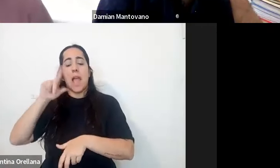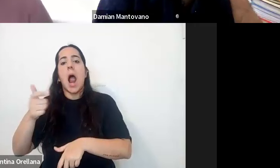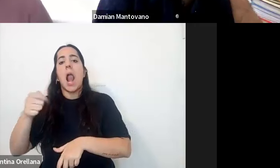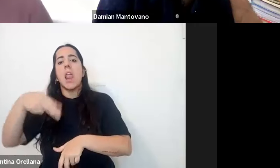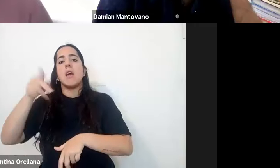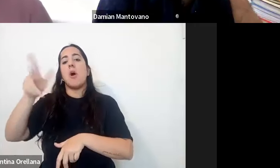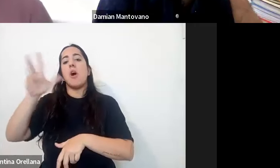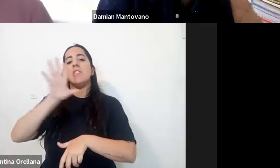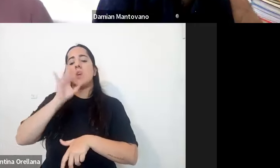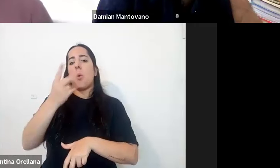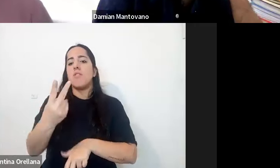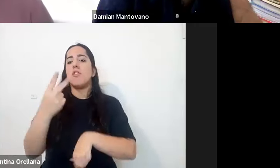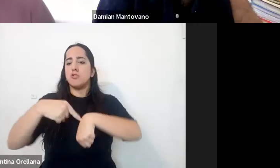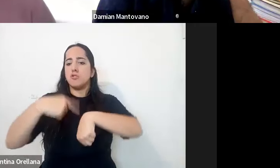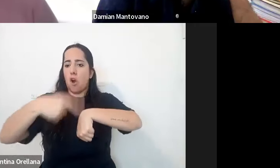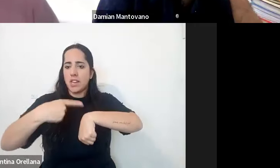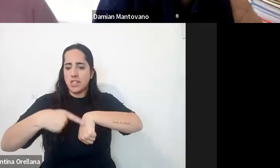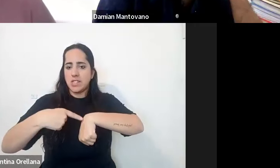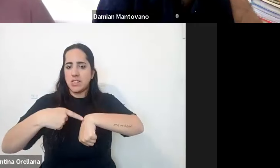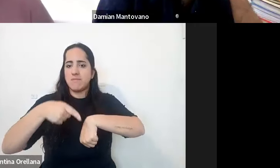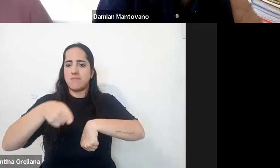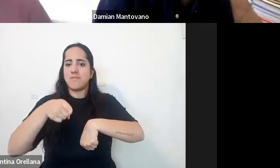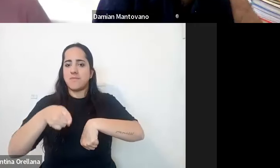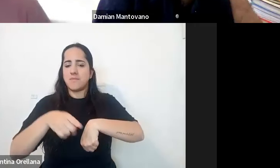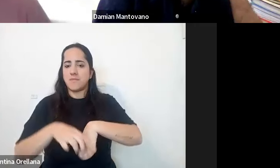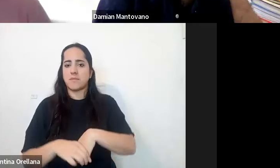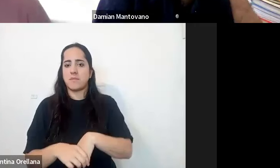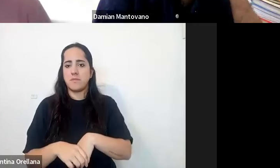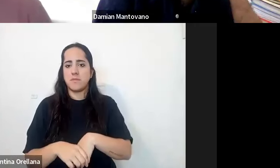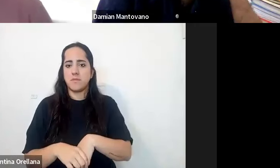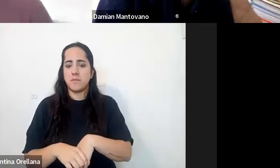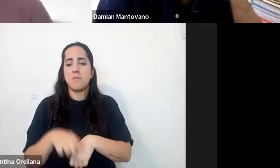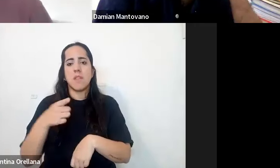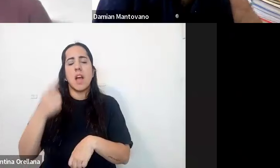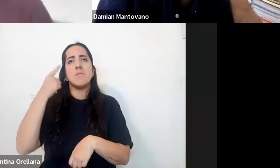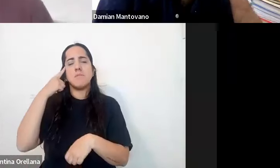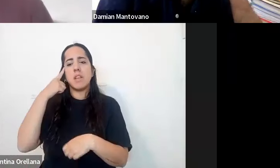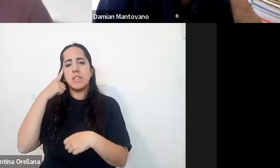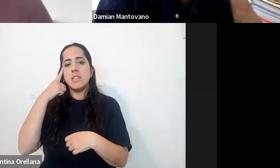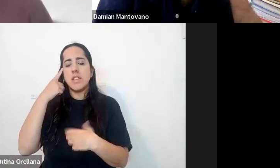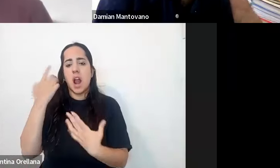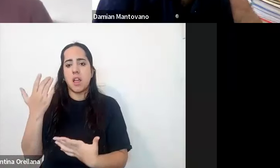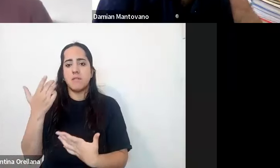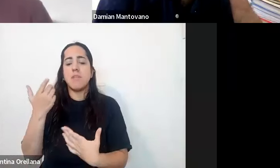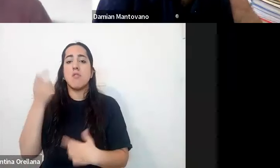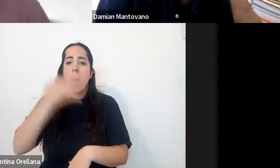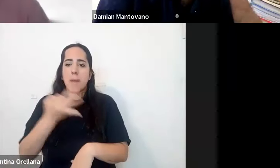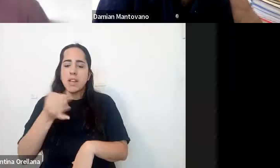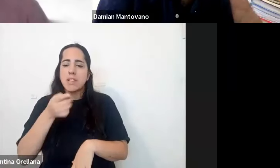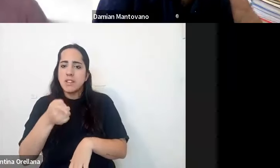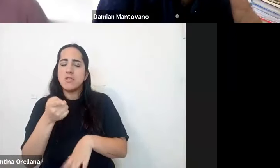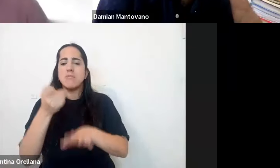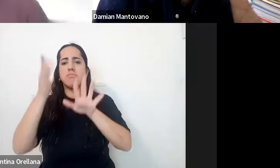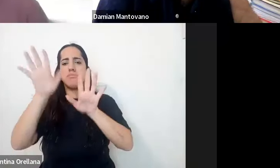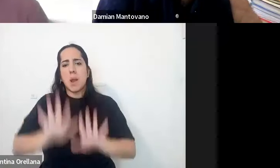que van a pensar en una especialización del docente